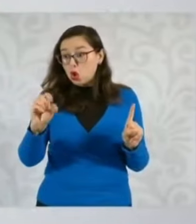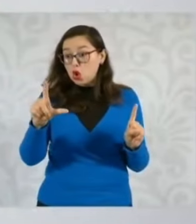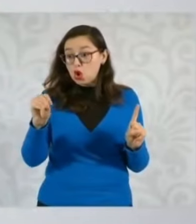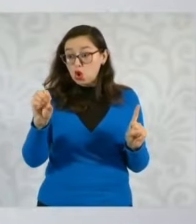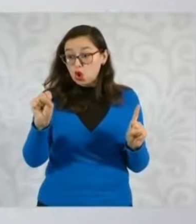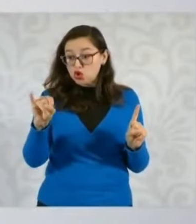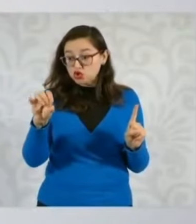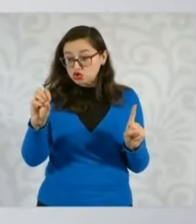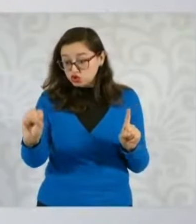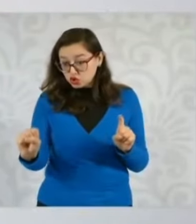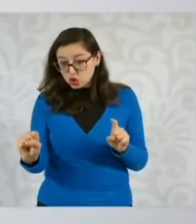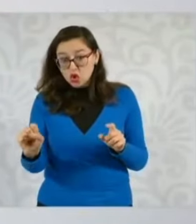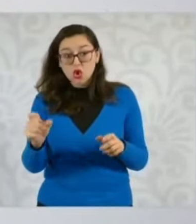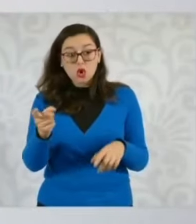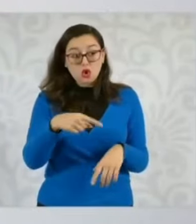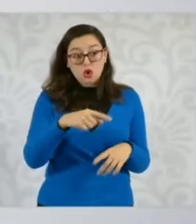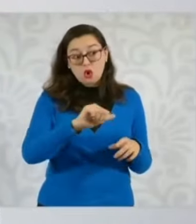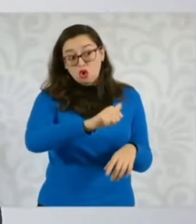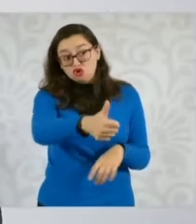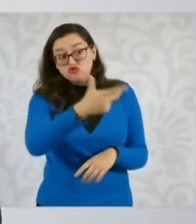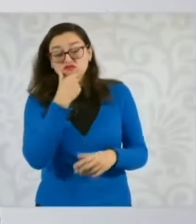le causó a nuestro país.